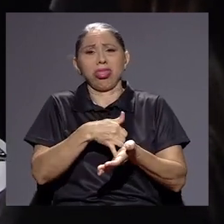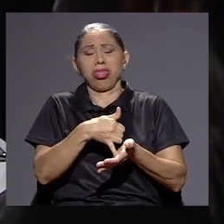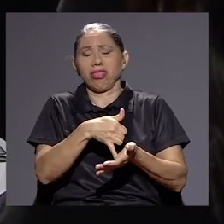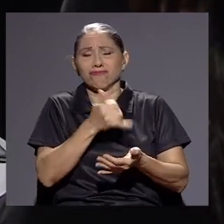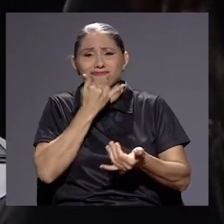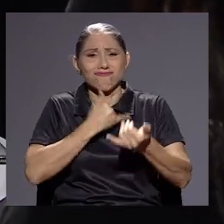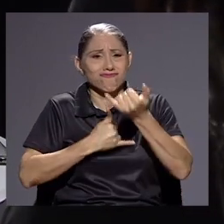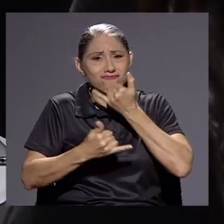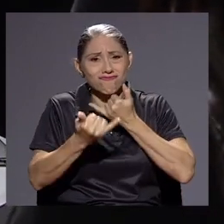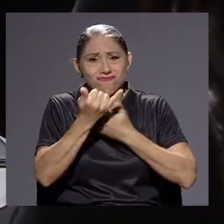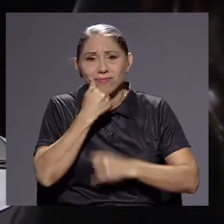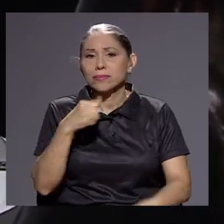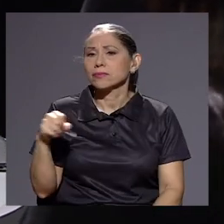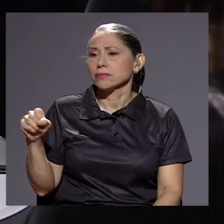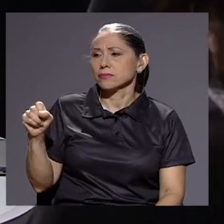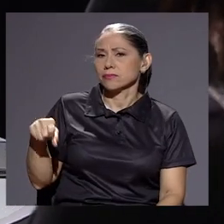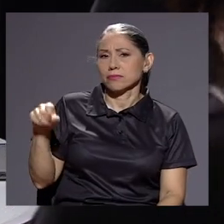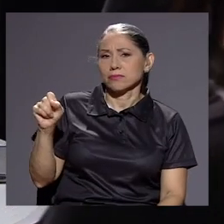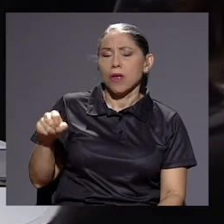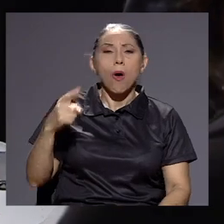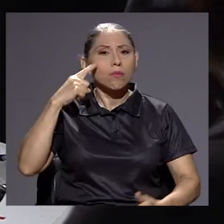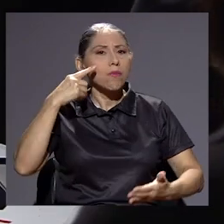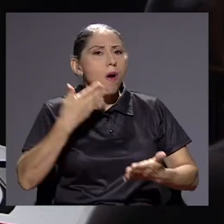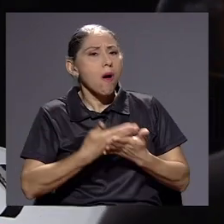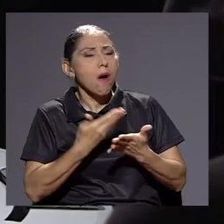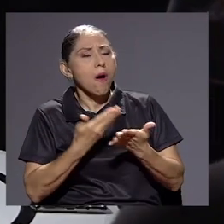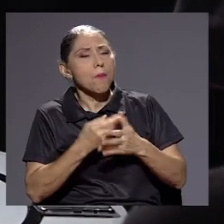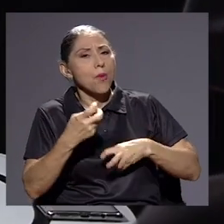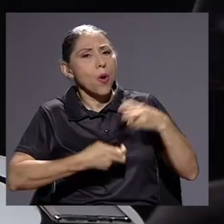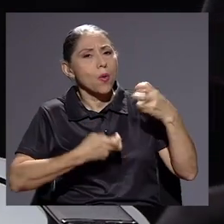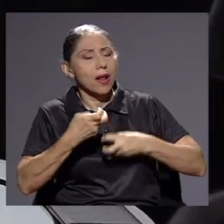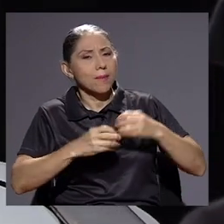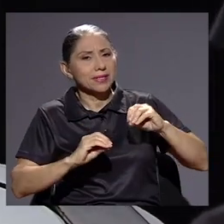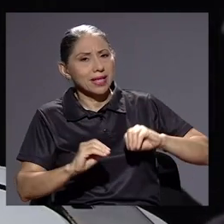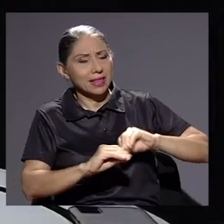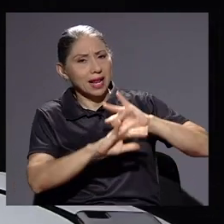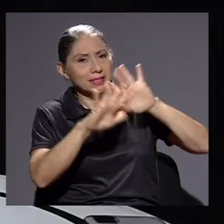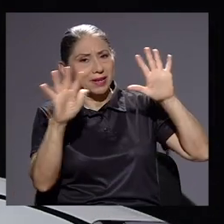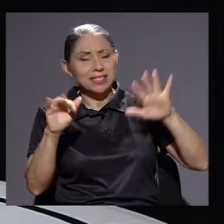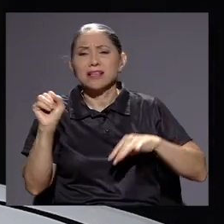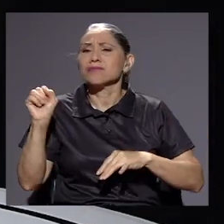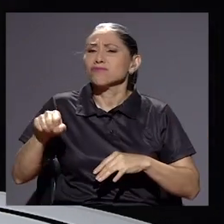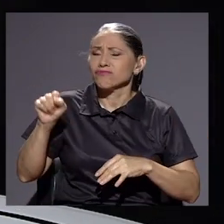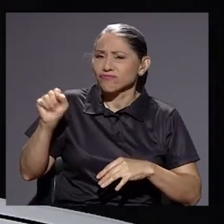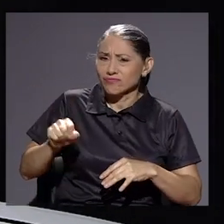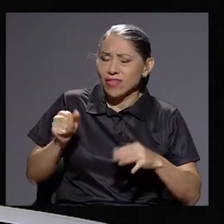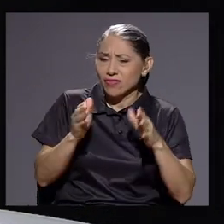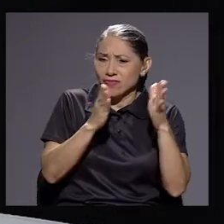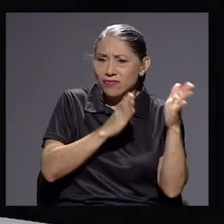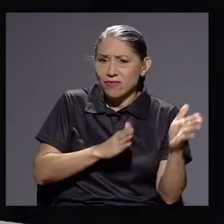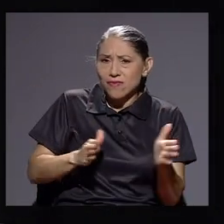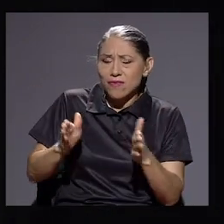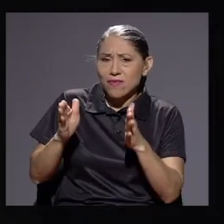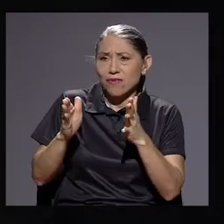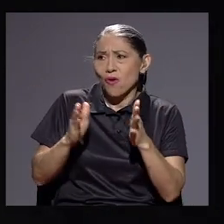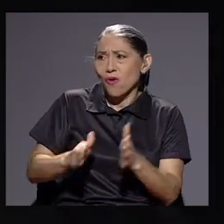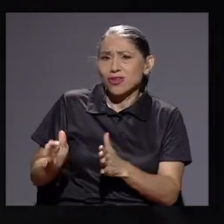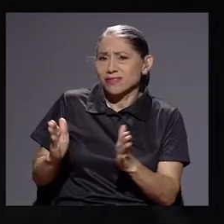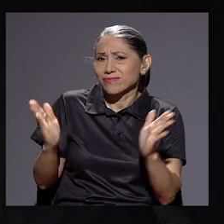claras. Y denotan graves problemas de transparencia. Denotan graves problemas de transparencia, de orden, diría yo. ¿Quién no hace bien su